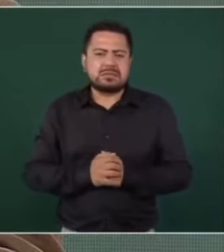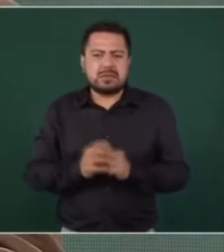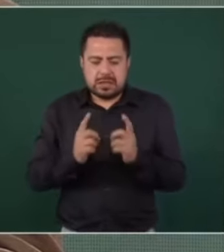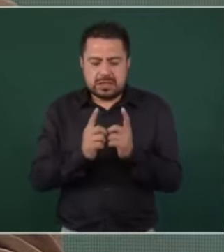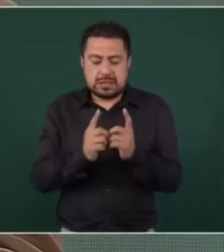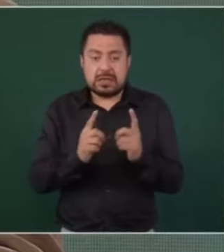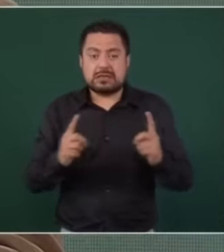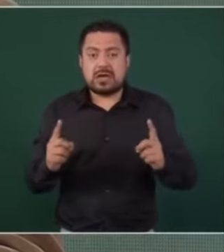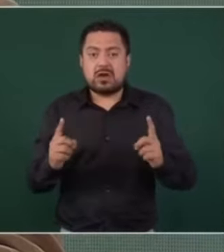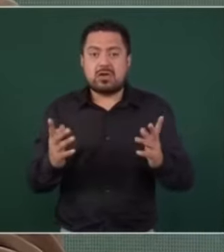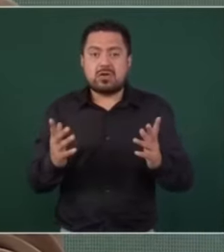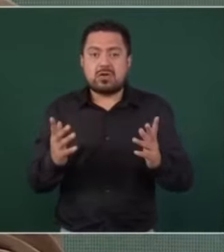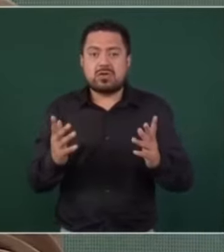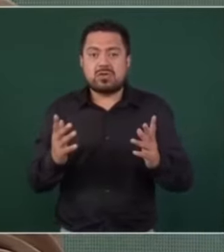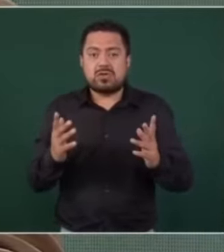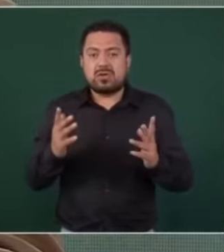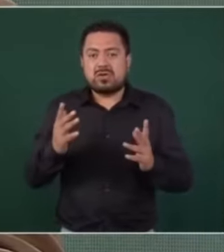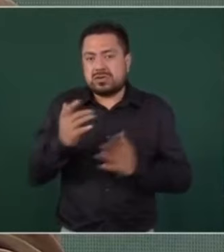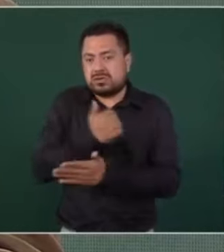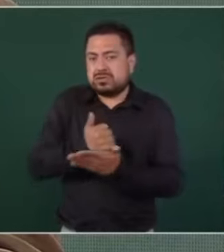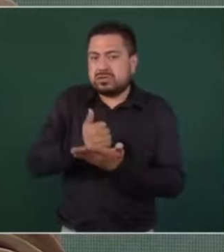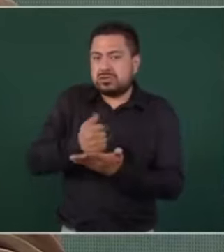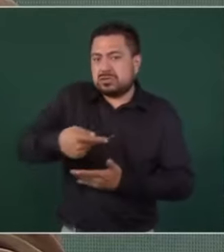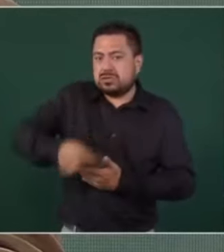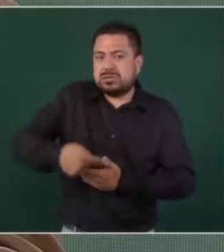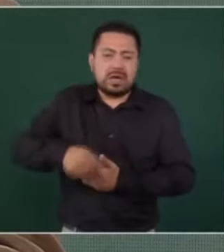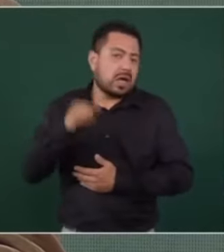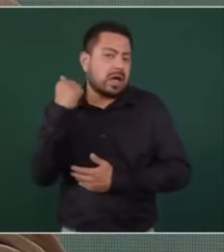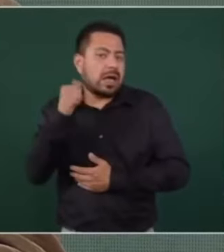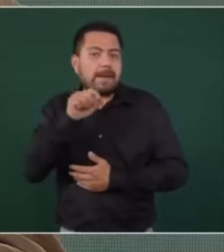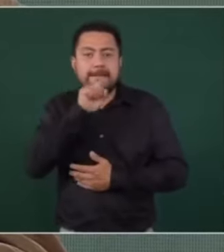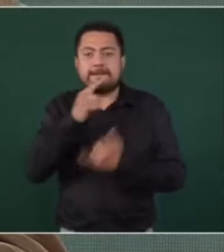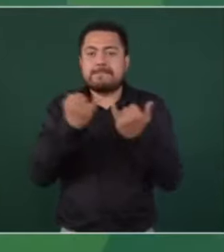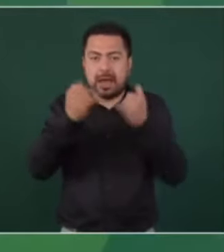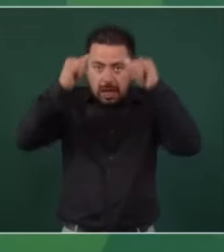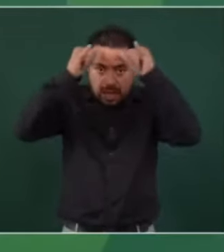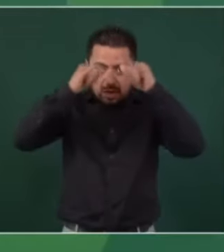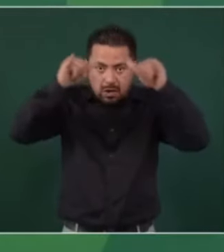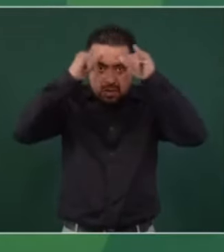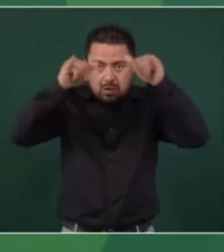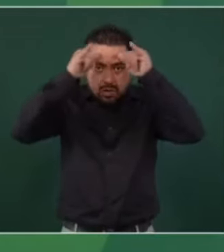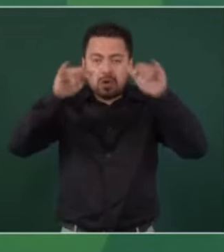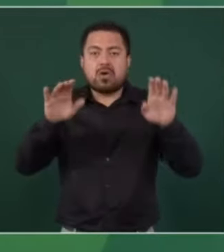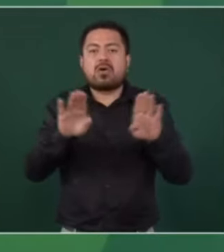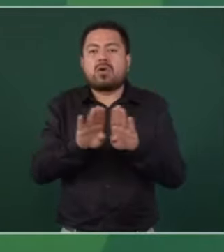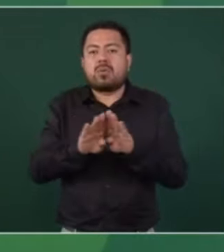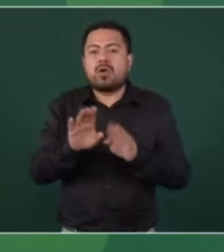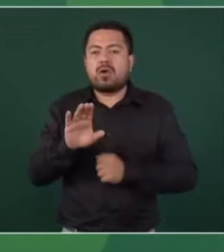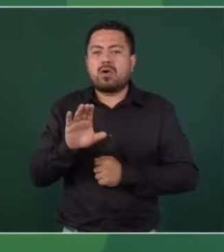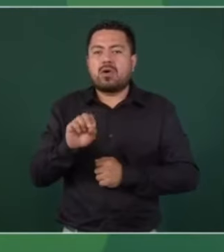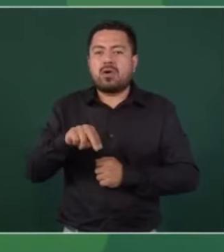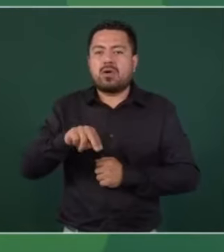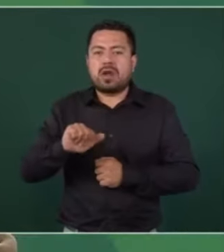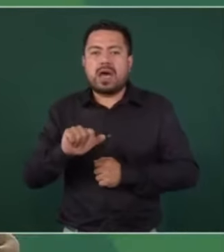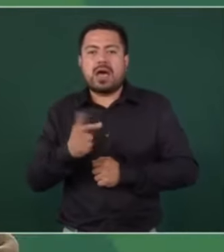desarrollo urbano en Acapulco y en Coyuca, lo que tiene que ver con agua, con drenaje,